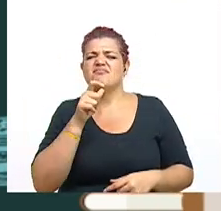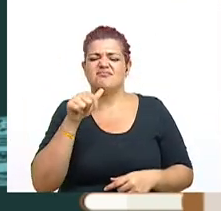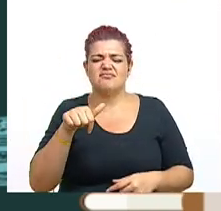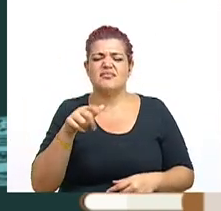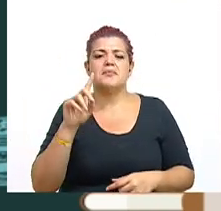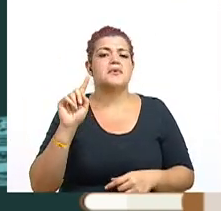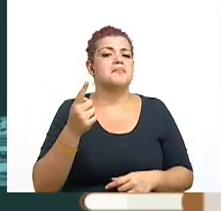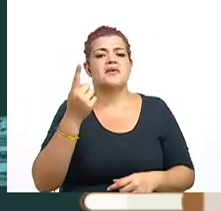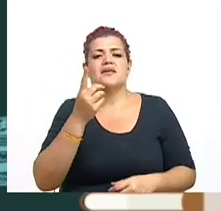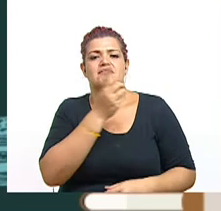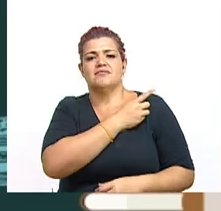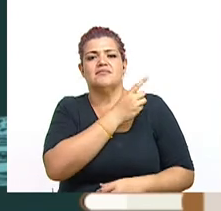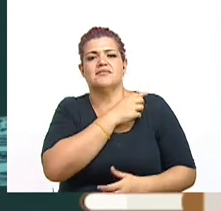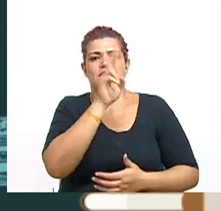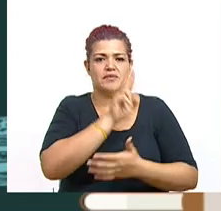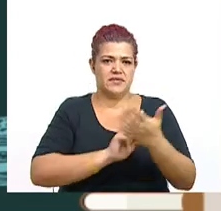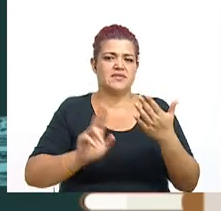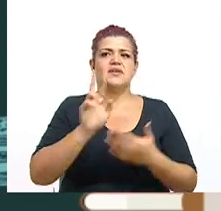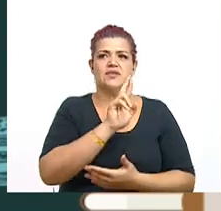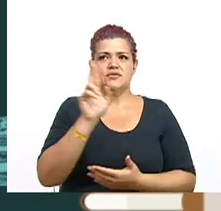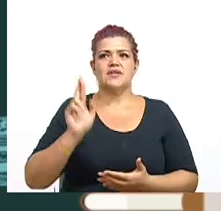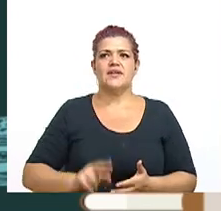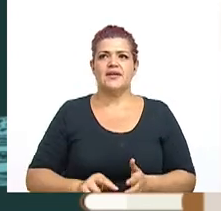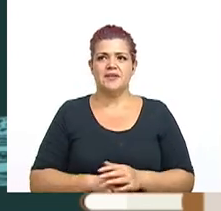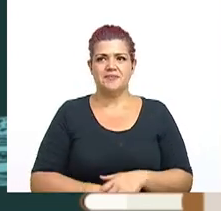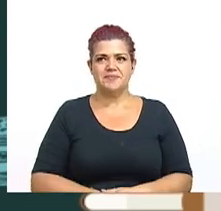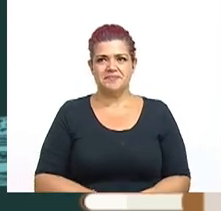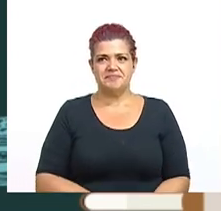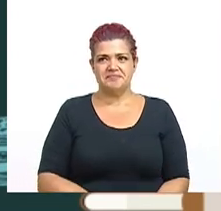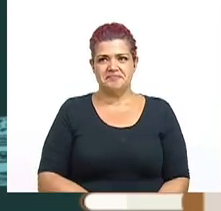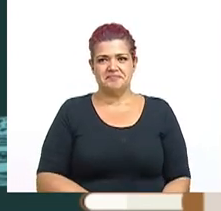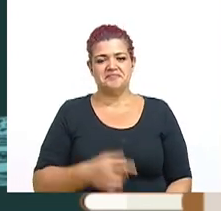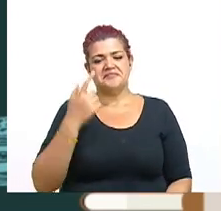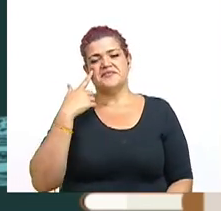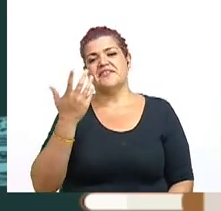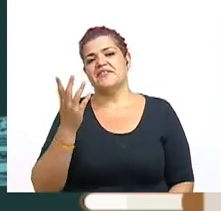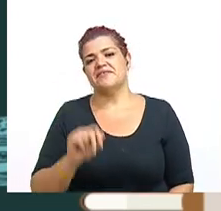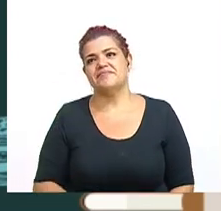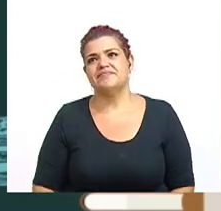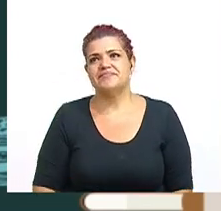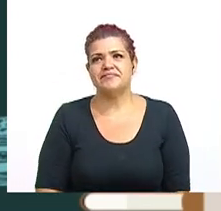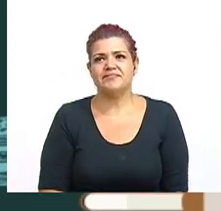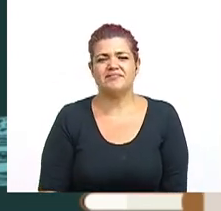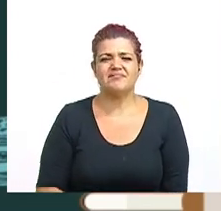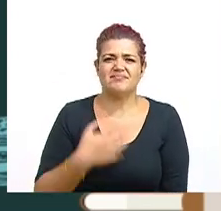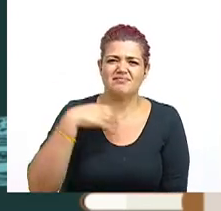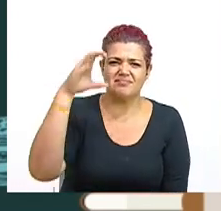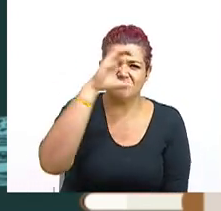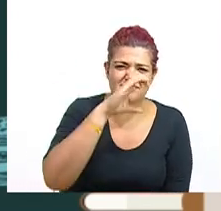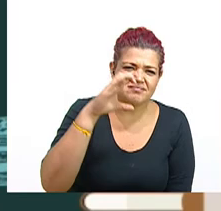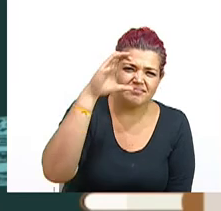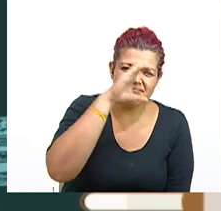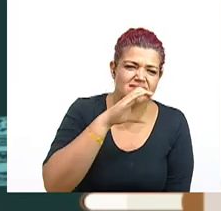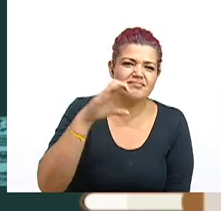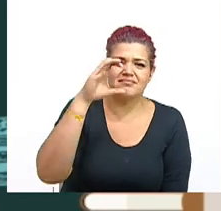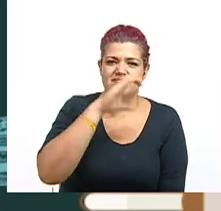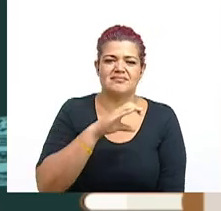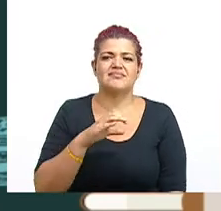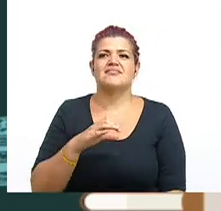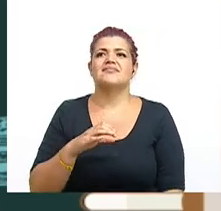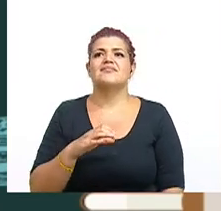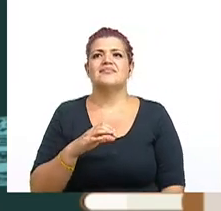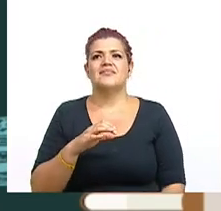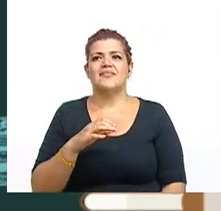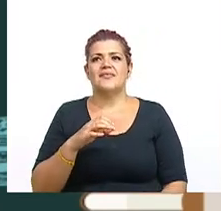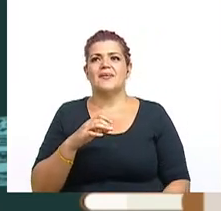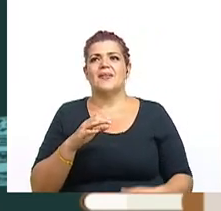de la Universidad de Costa Rica. Vamos a ver por ahí porque voy a buscar a continuación nuestra